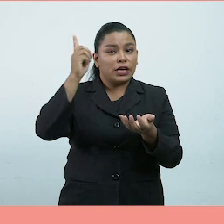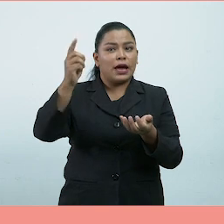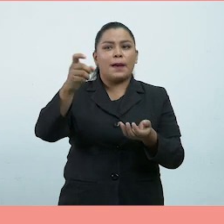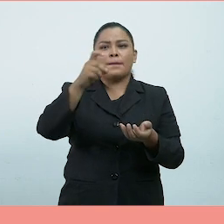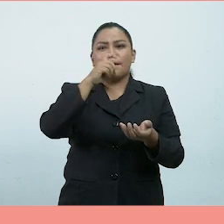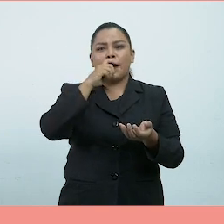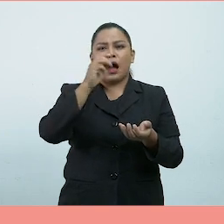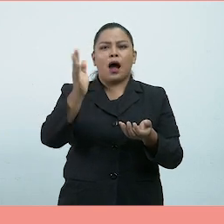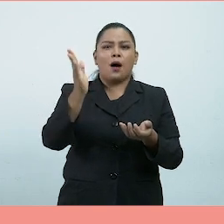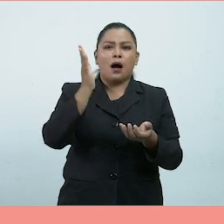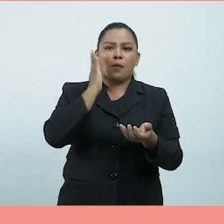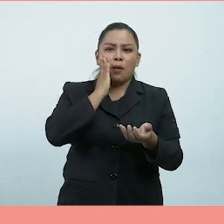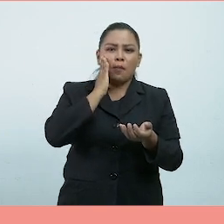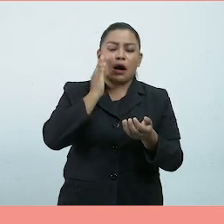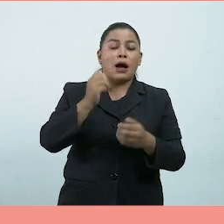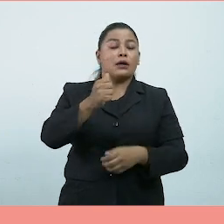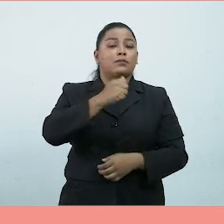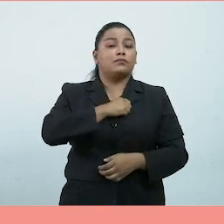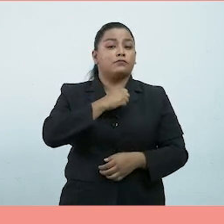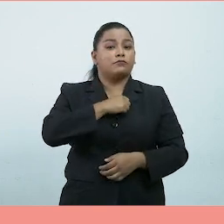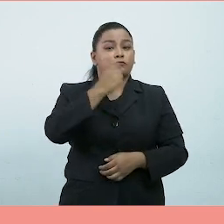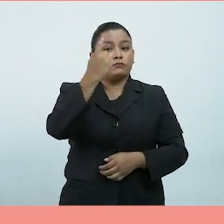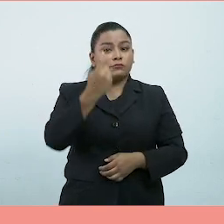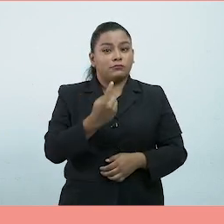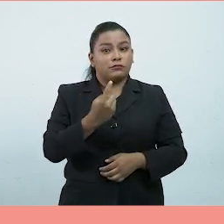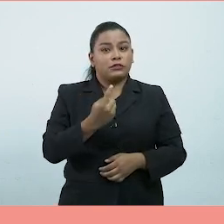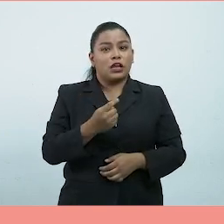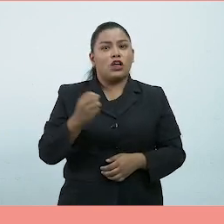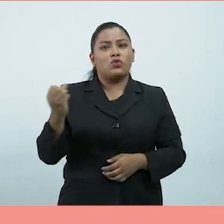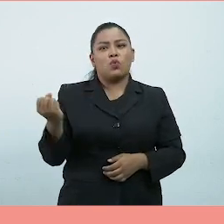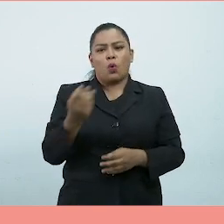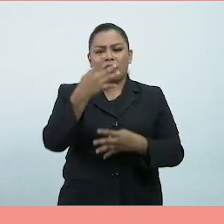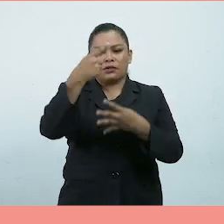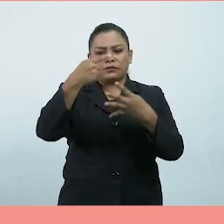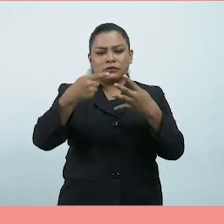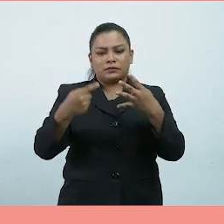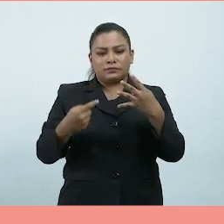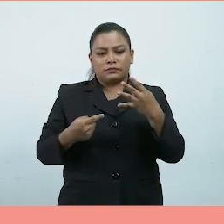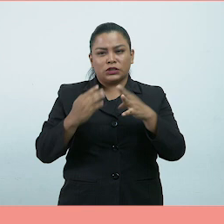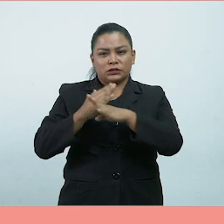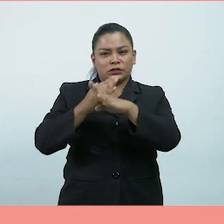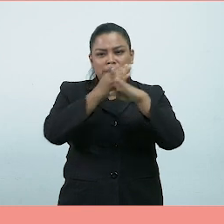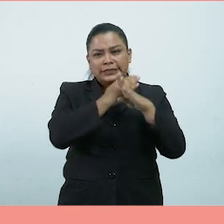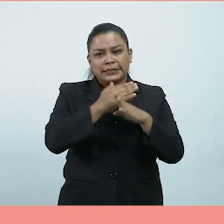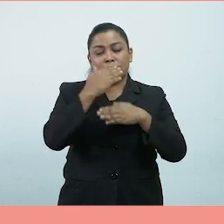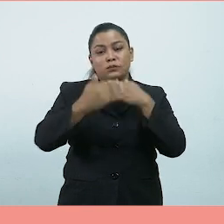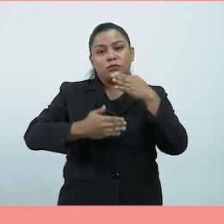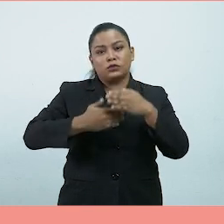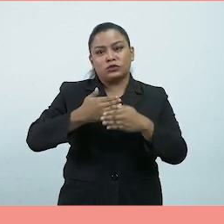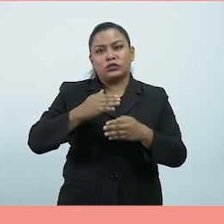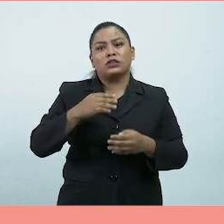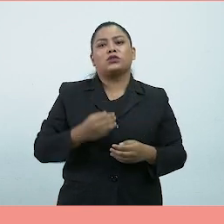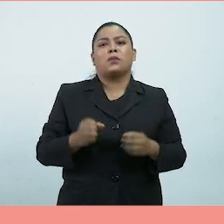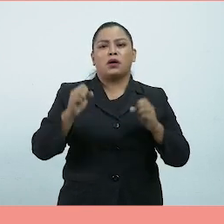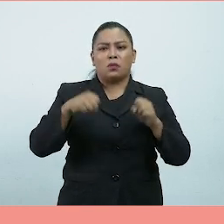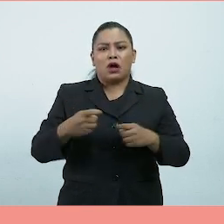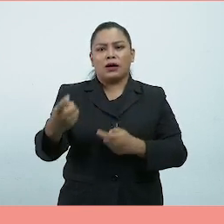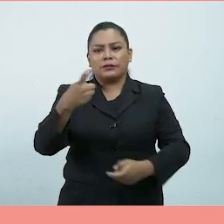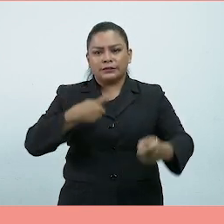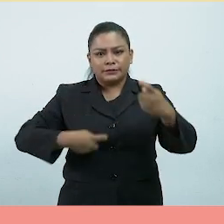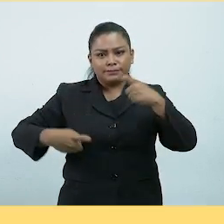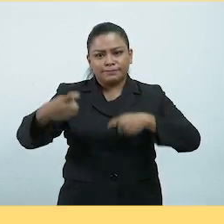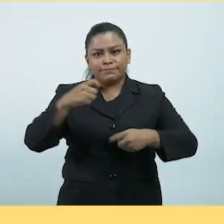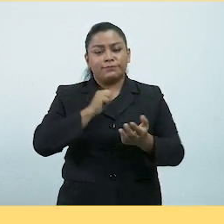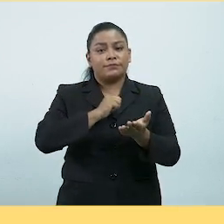padres, madres y responsables de familia sobre las normas de bioseguridad y procedimientos para el acceso a la institución